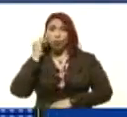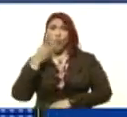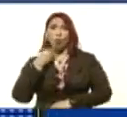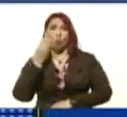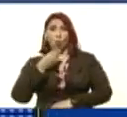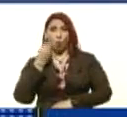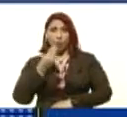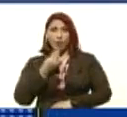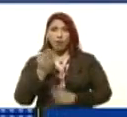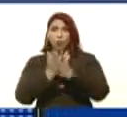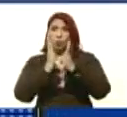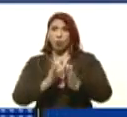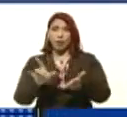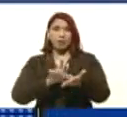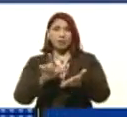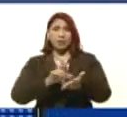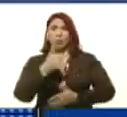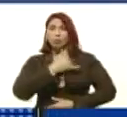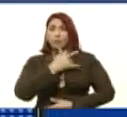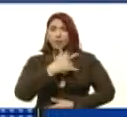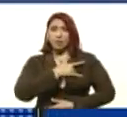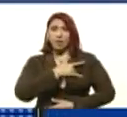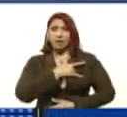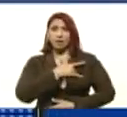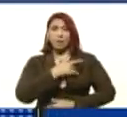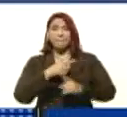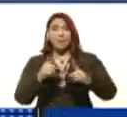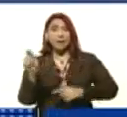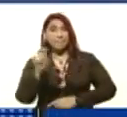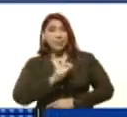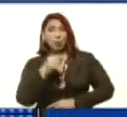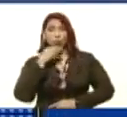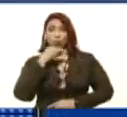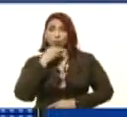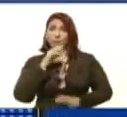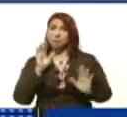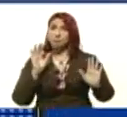jóvenes de escuelas, liceos y universidades para el mes de octubre.